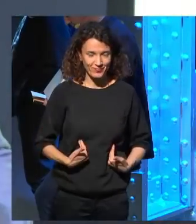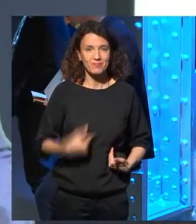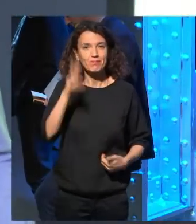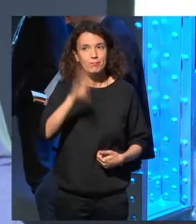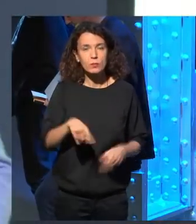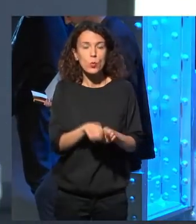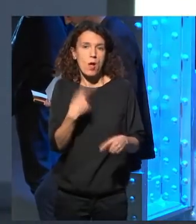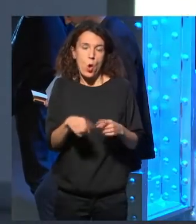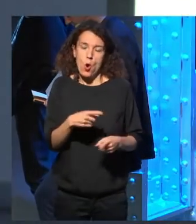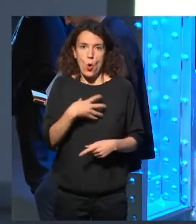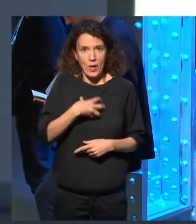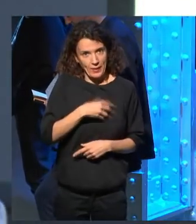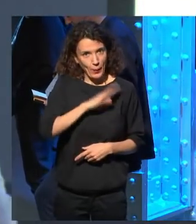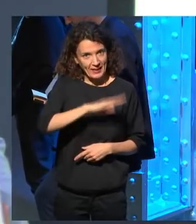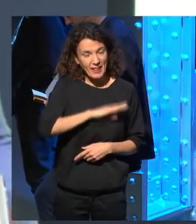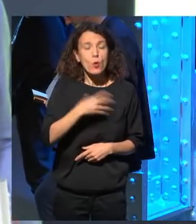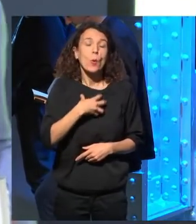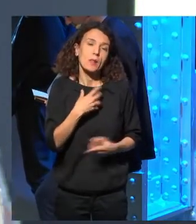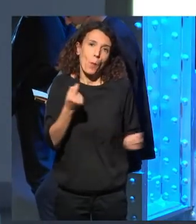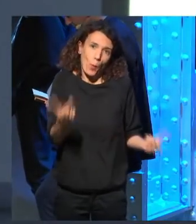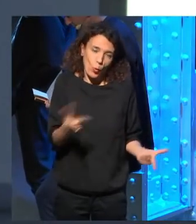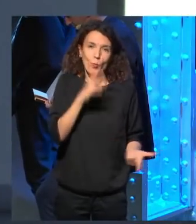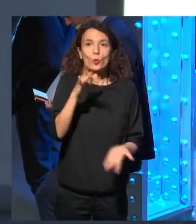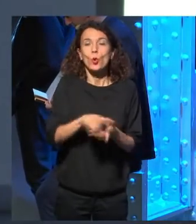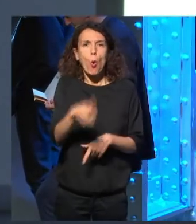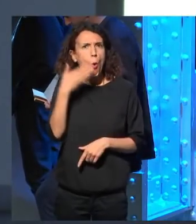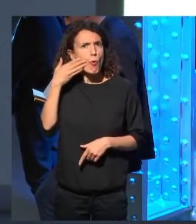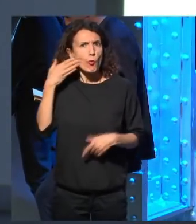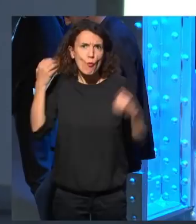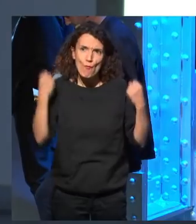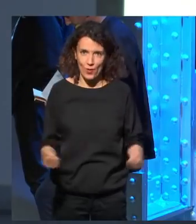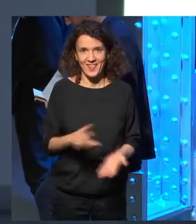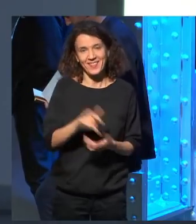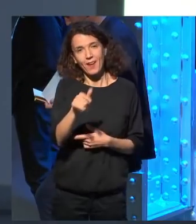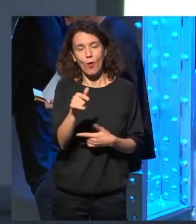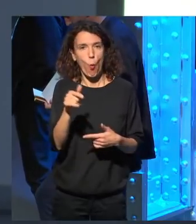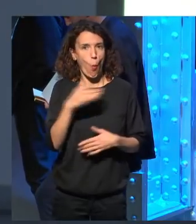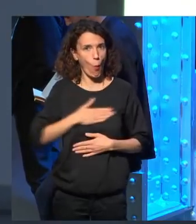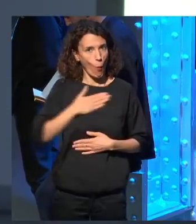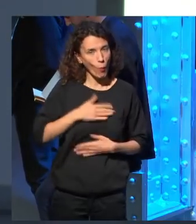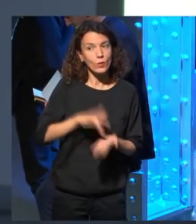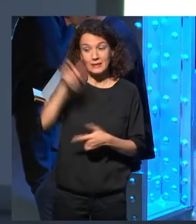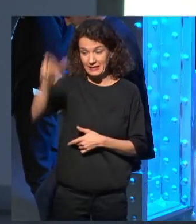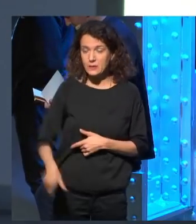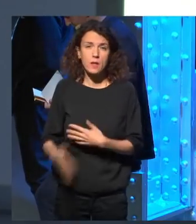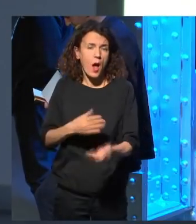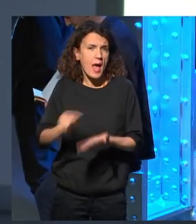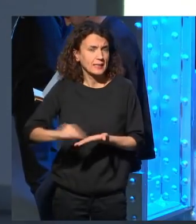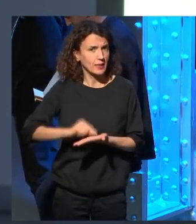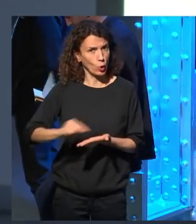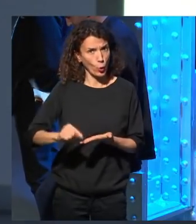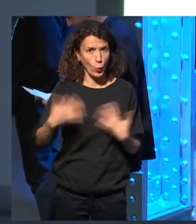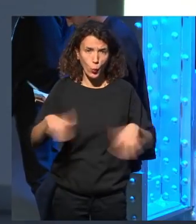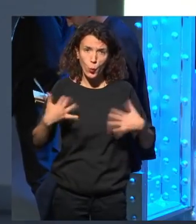que es una cosa que me suele costar bastante, pero hoy me cuesta muy poquito porque es un orgullo y un placer enorme tener a uno de los escritores